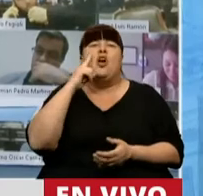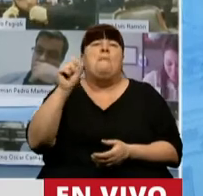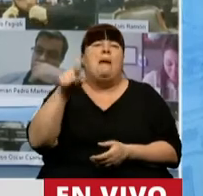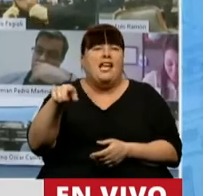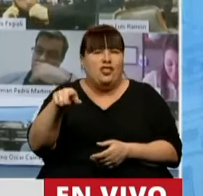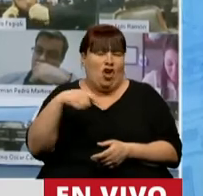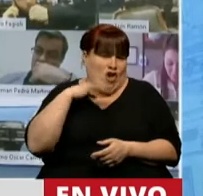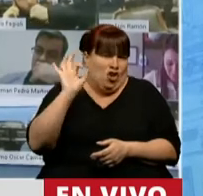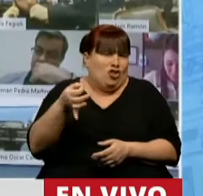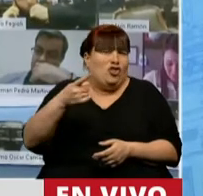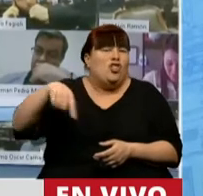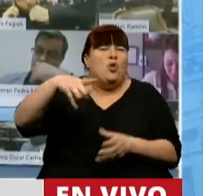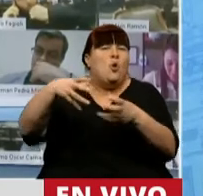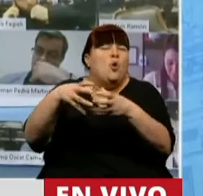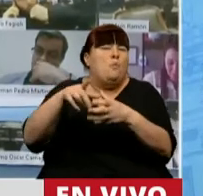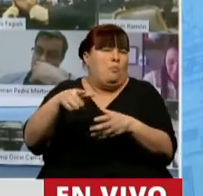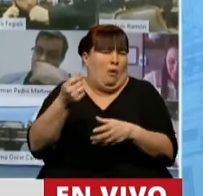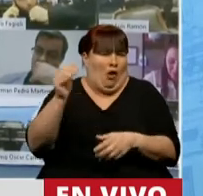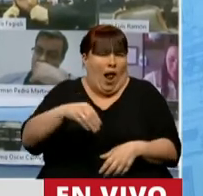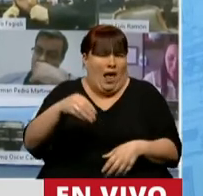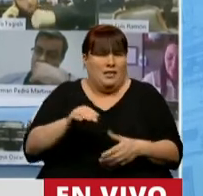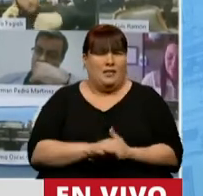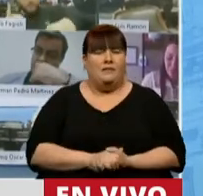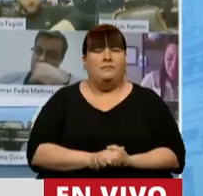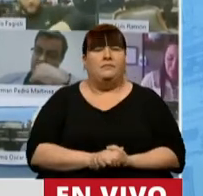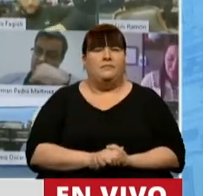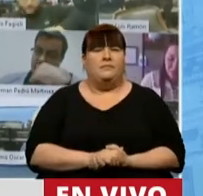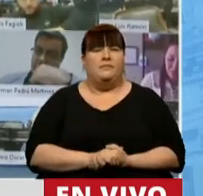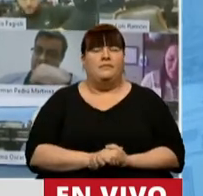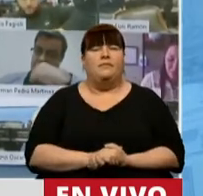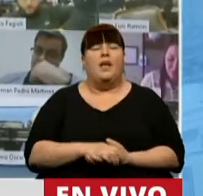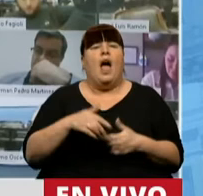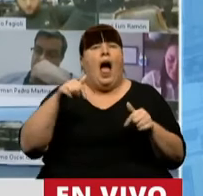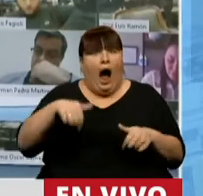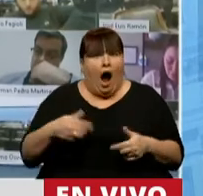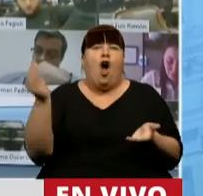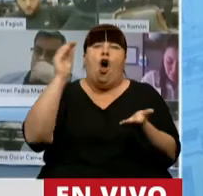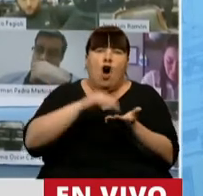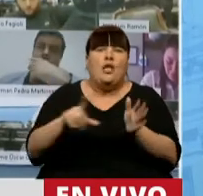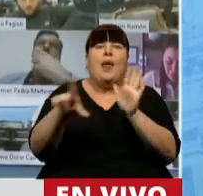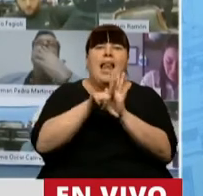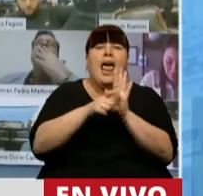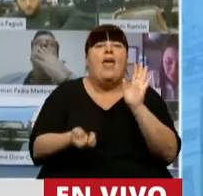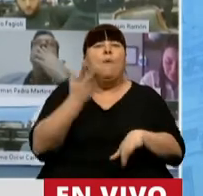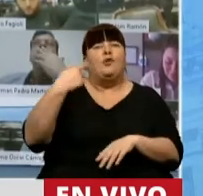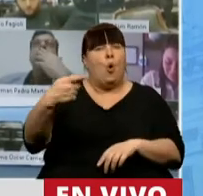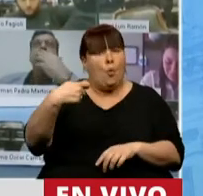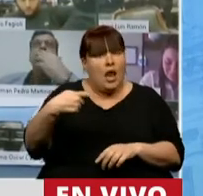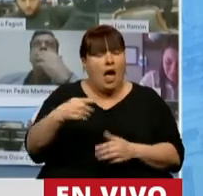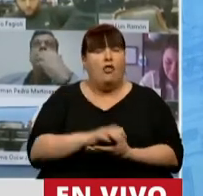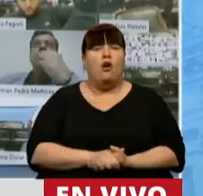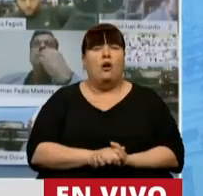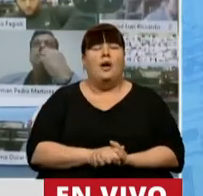pesos, que sabemos que es muy insuficiente. Entonces, y ahora nuevamente una nueva ley de movilidad jubilatoria